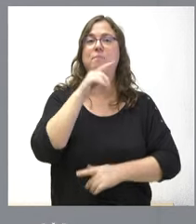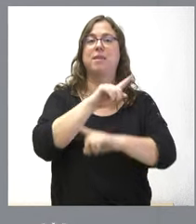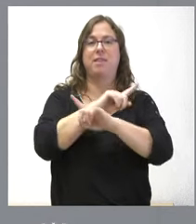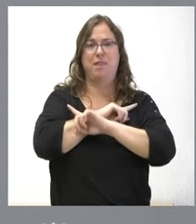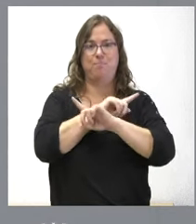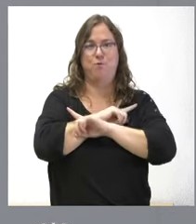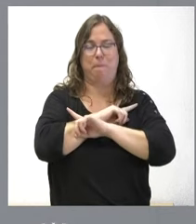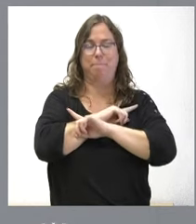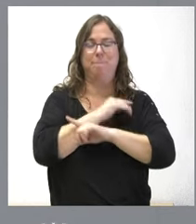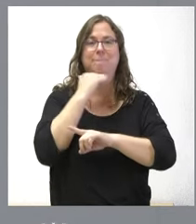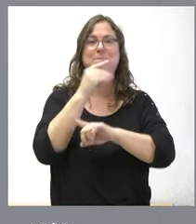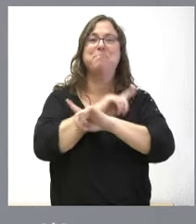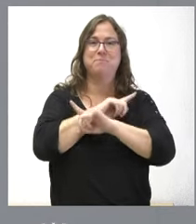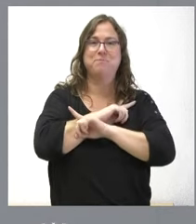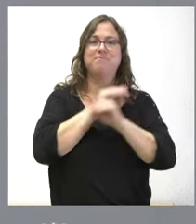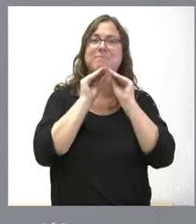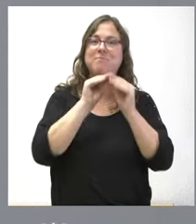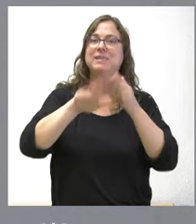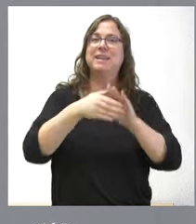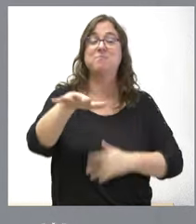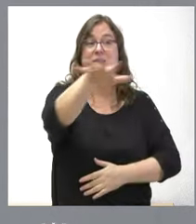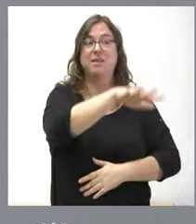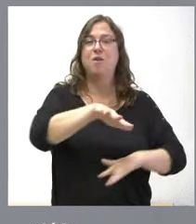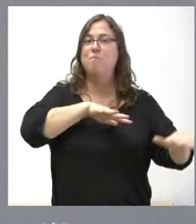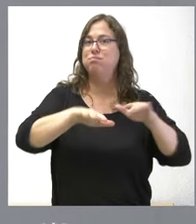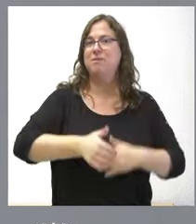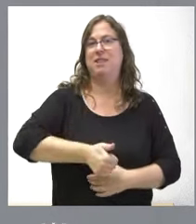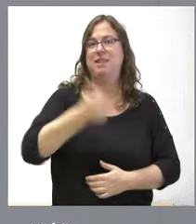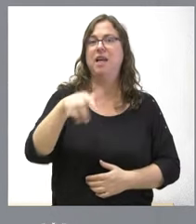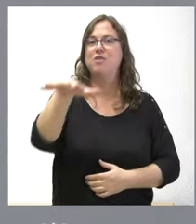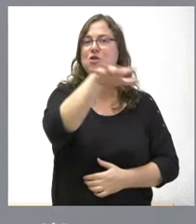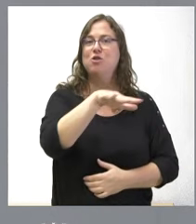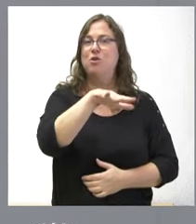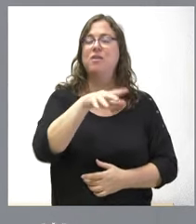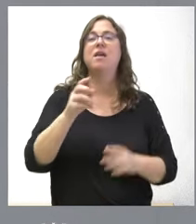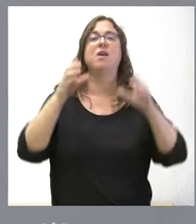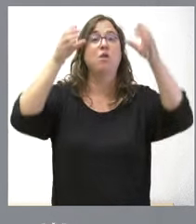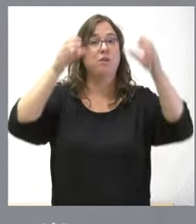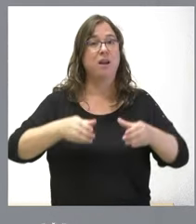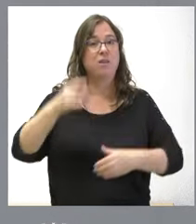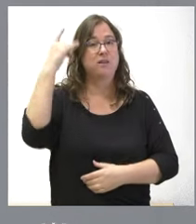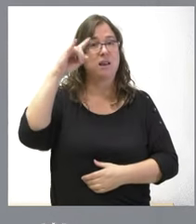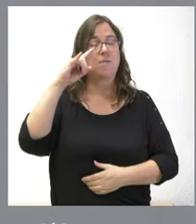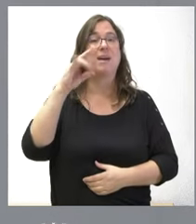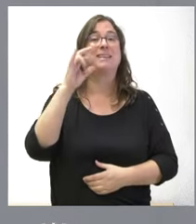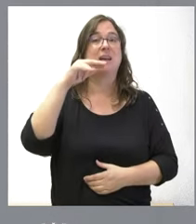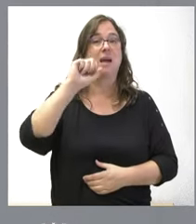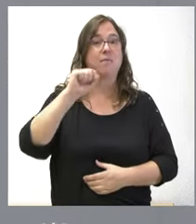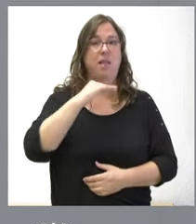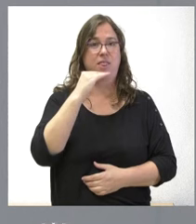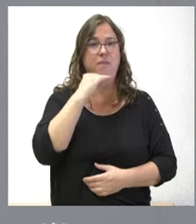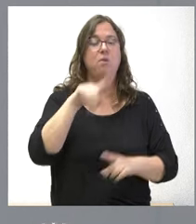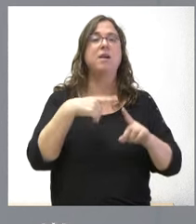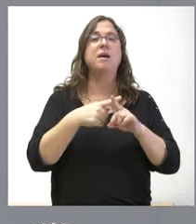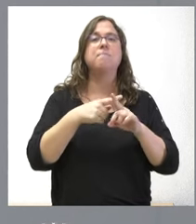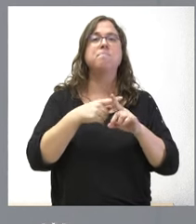innovación social se dedican a dinamizar diversas comarcas y están ubicados en Ciudad Rodrigo, en Salamanca, Puebla de Sanabria, en Zamora y La